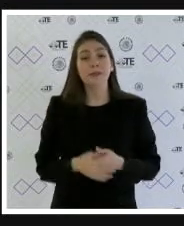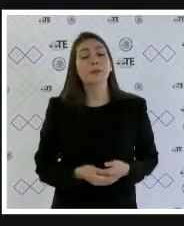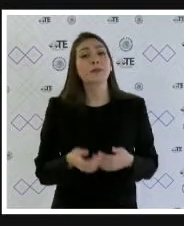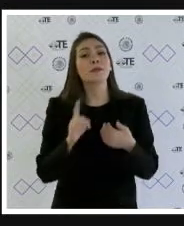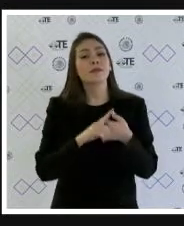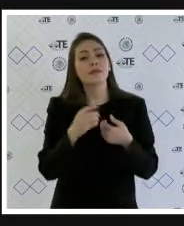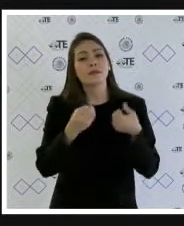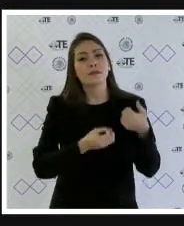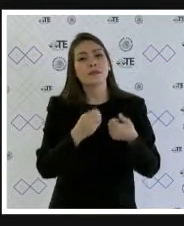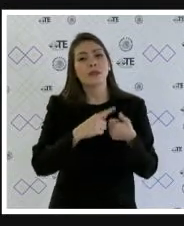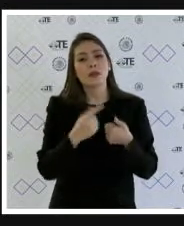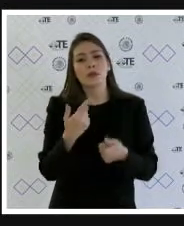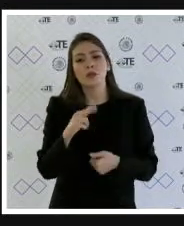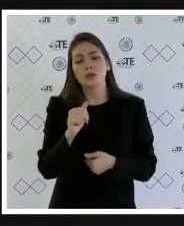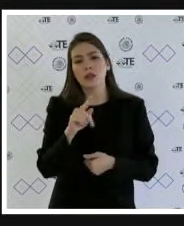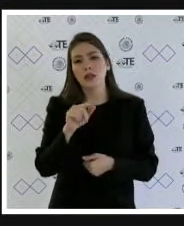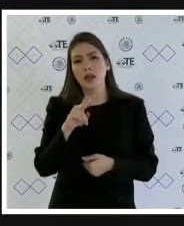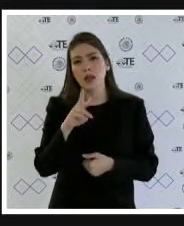avanza las órdenes